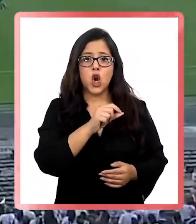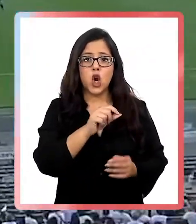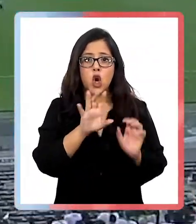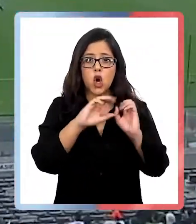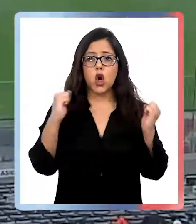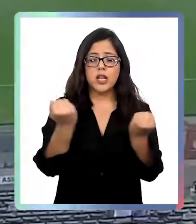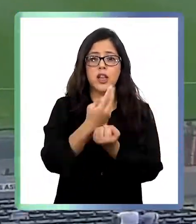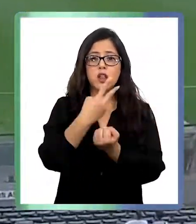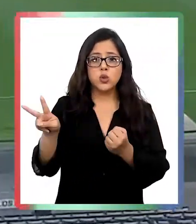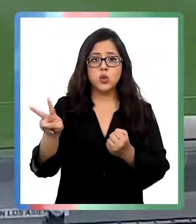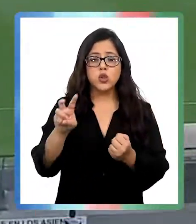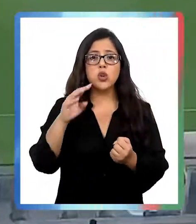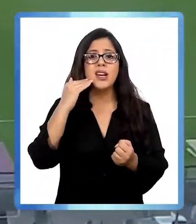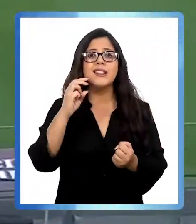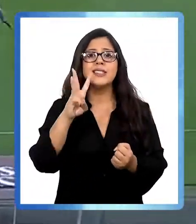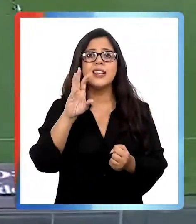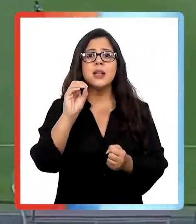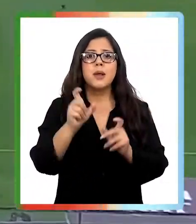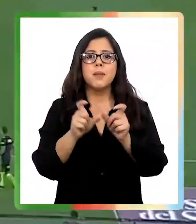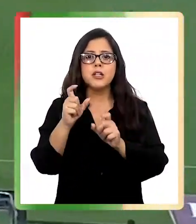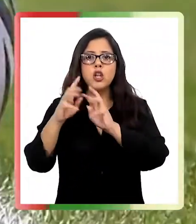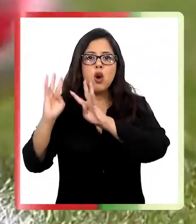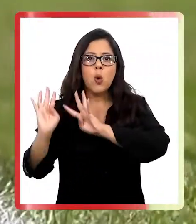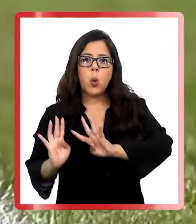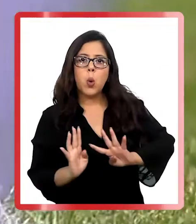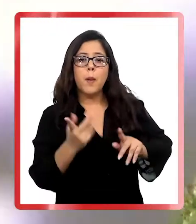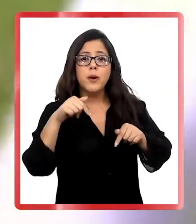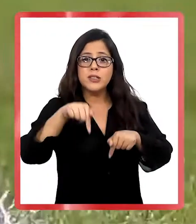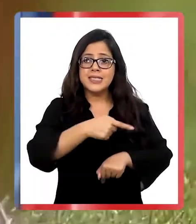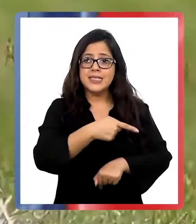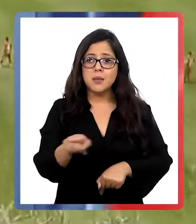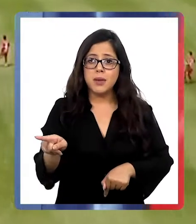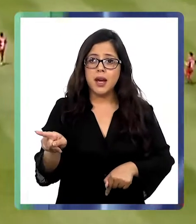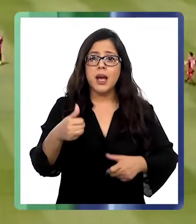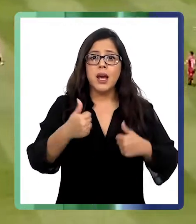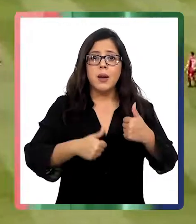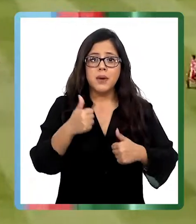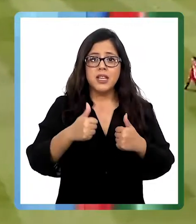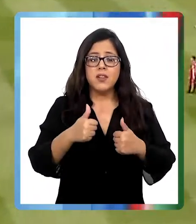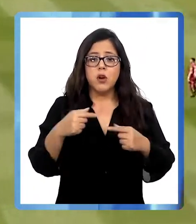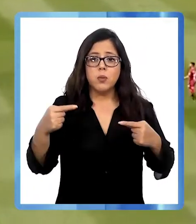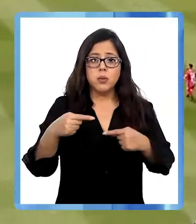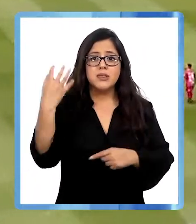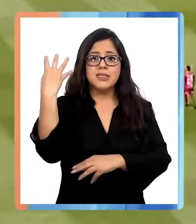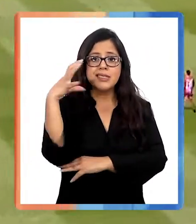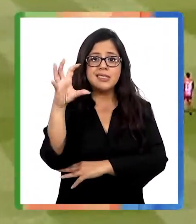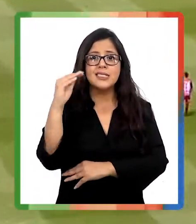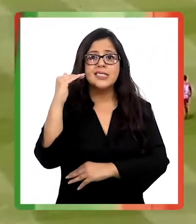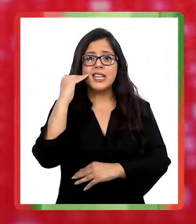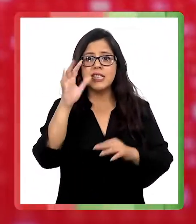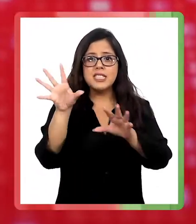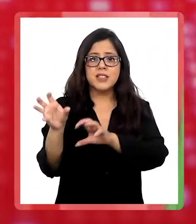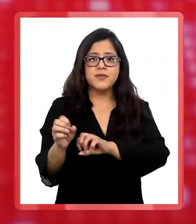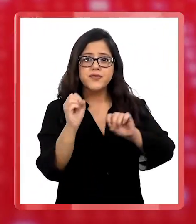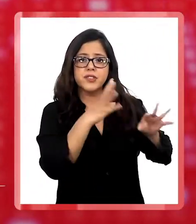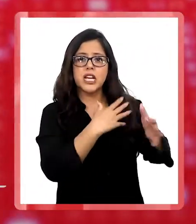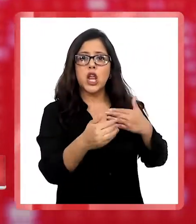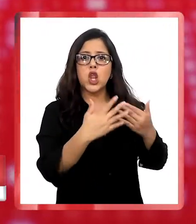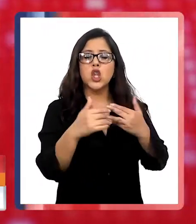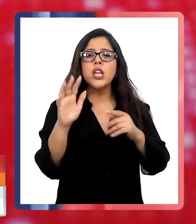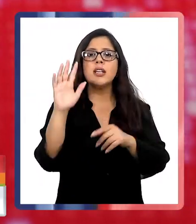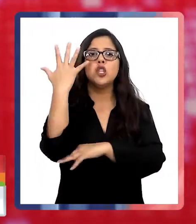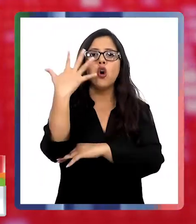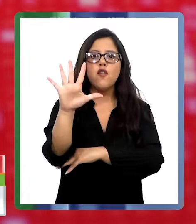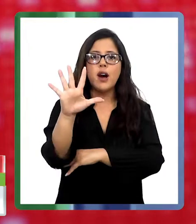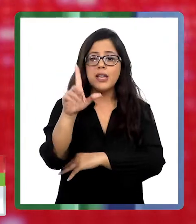estadio con casi 30.000 personas en las tribunas. Pero esta semana el partido con la Serena estuvo a punto de trasladarse a Ovalle. Teníamos las mejores